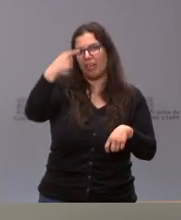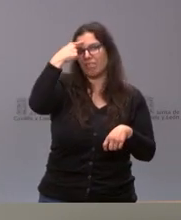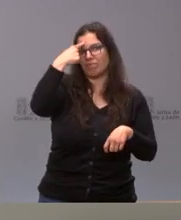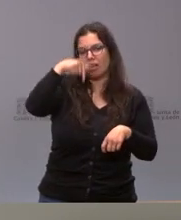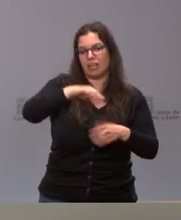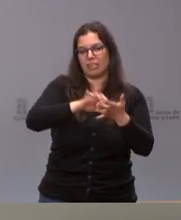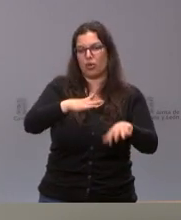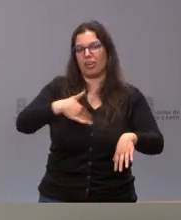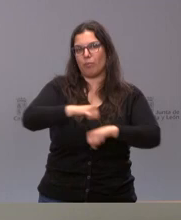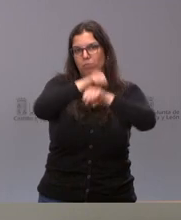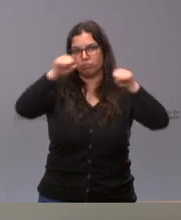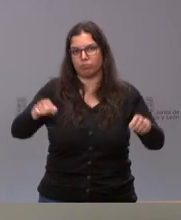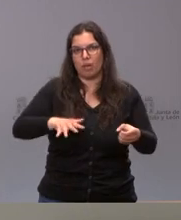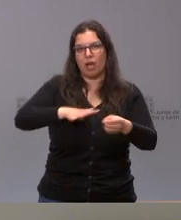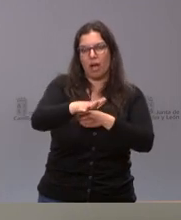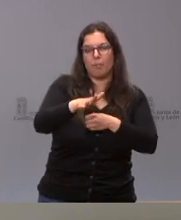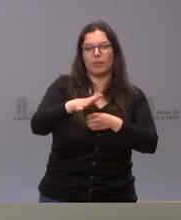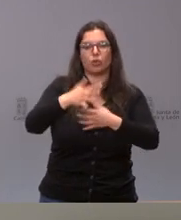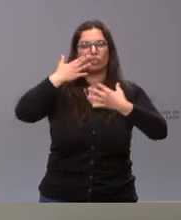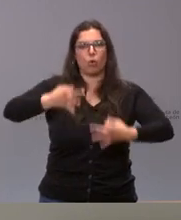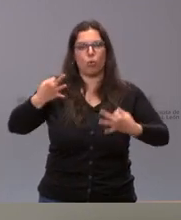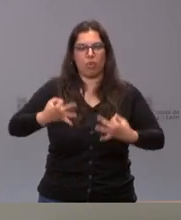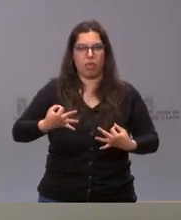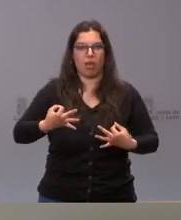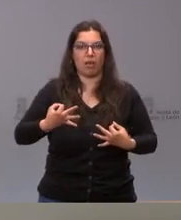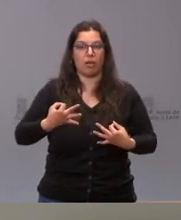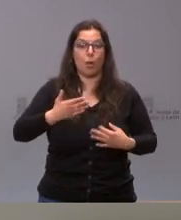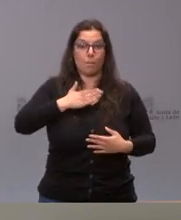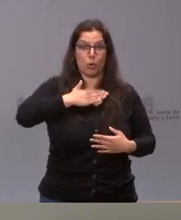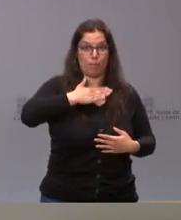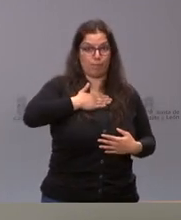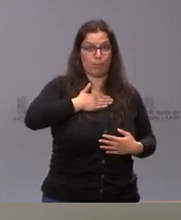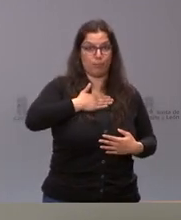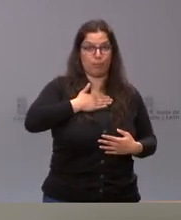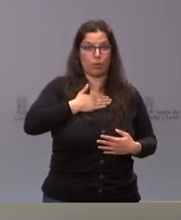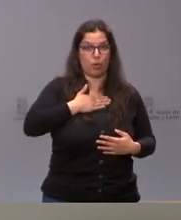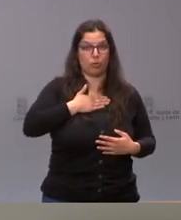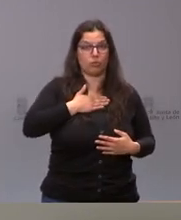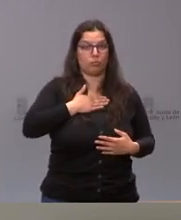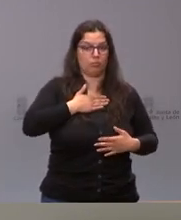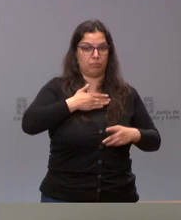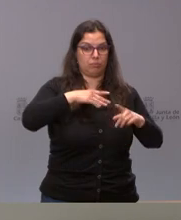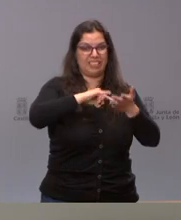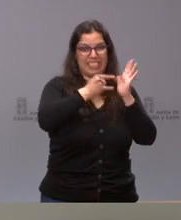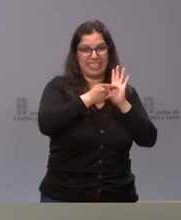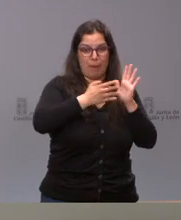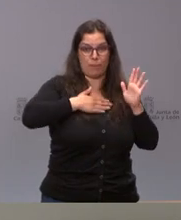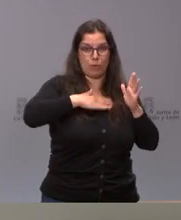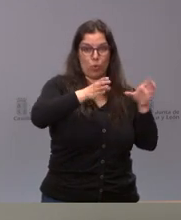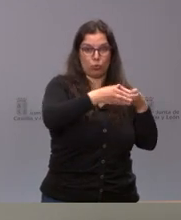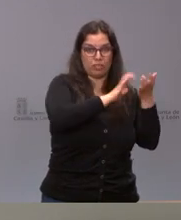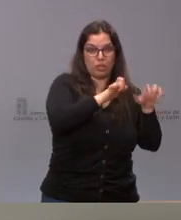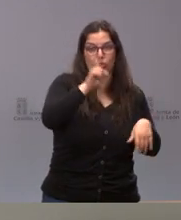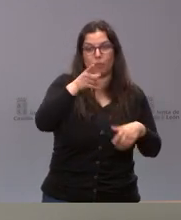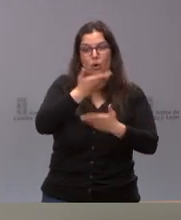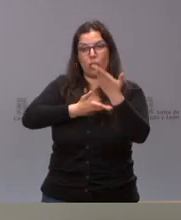Castilla y León de todo el ámbito de la ciberseguridad, tanto en el ámbito propio de la Administración autonómica como en la colaboración que pudiéramos